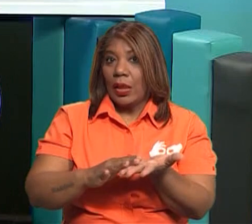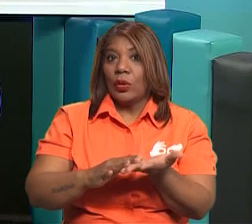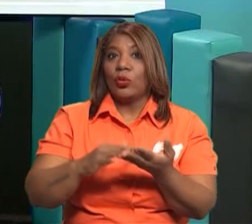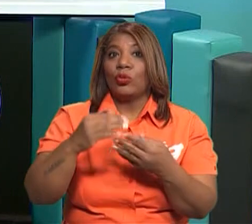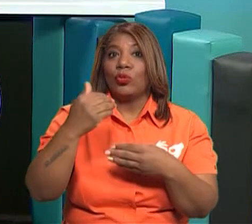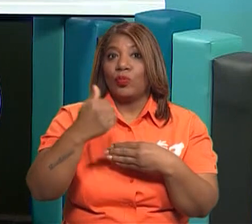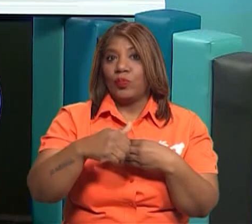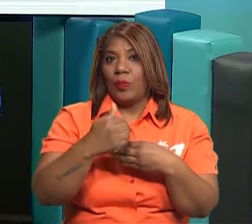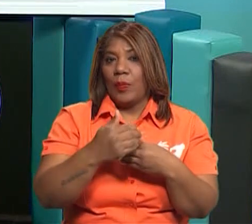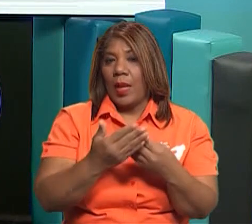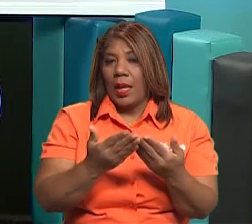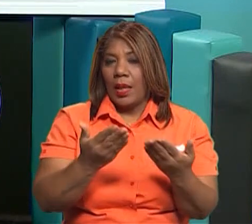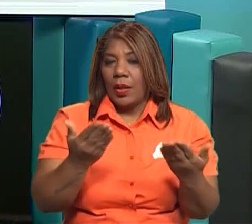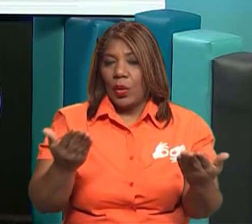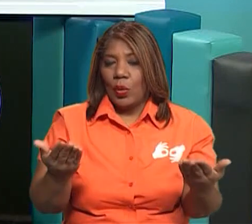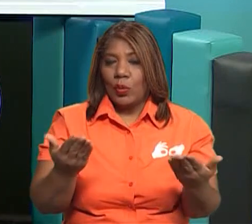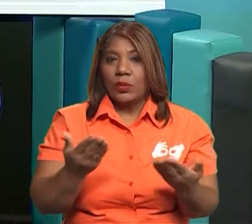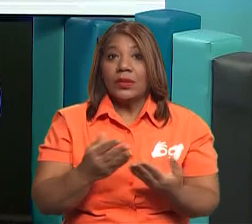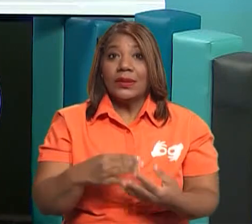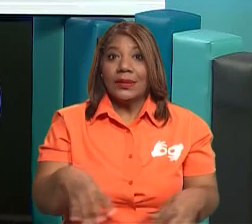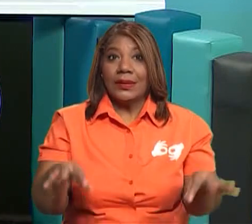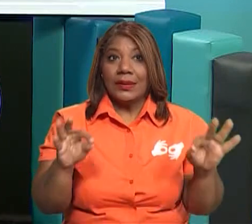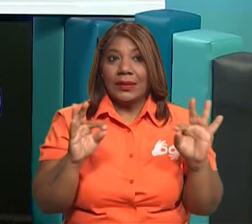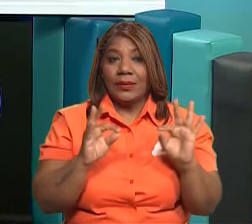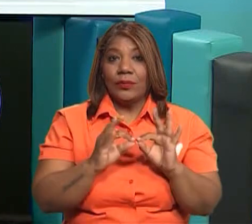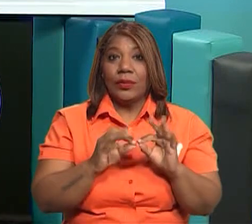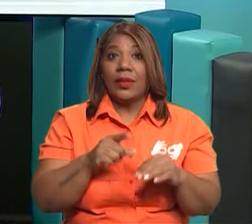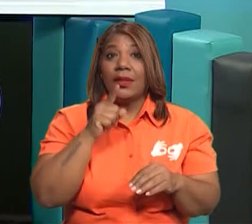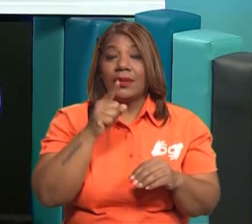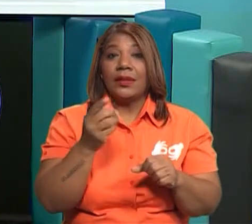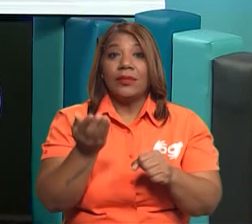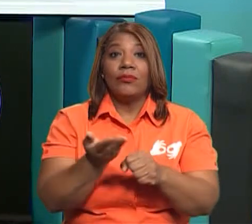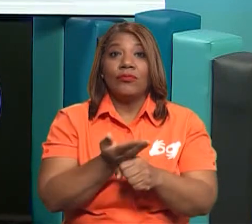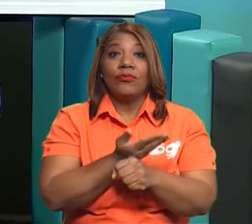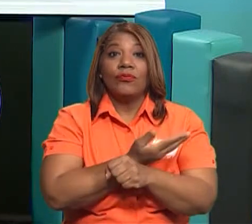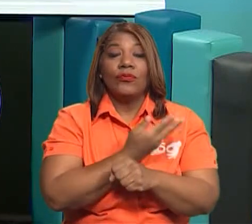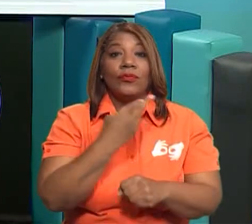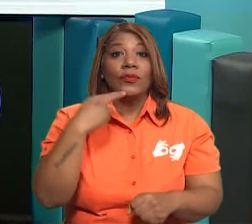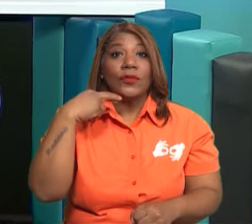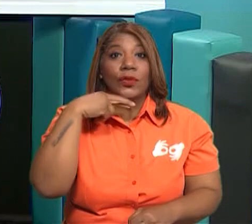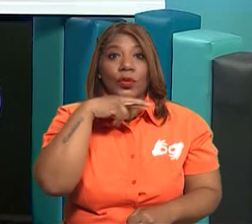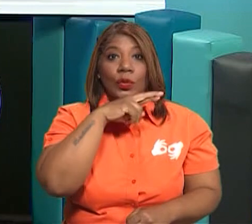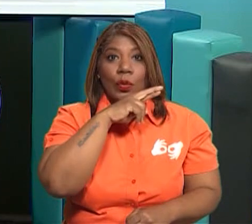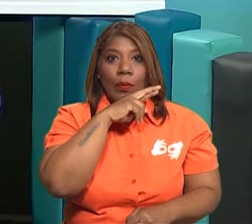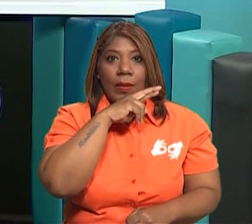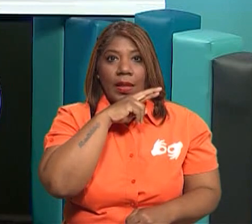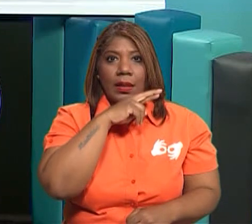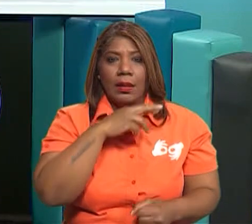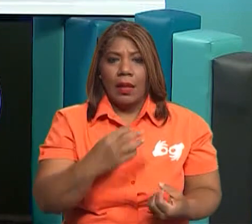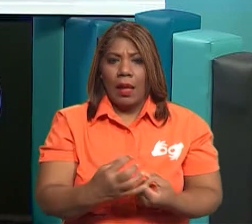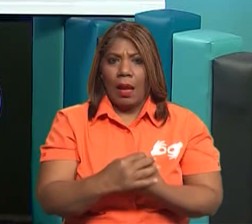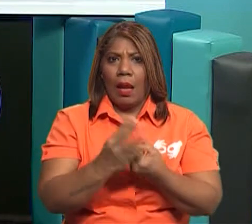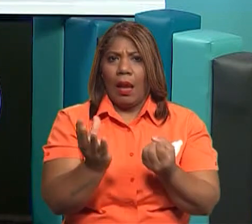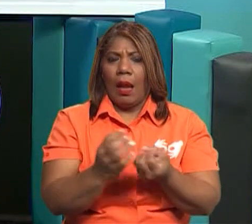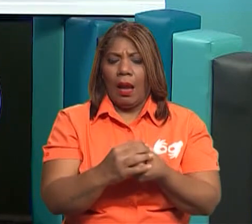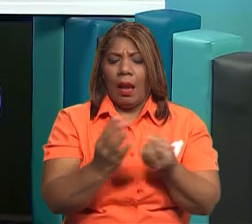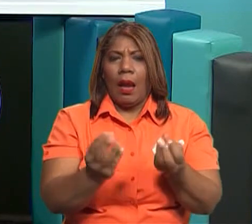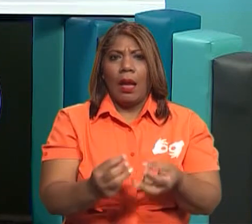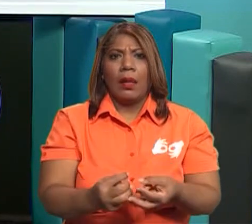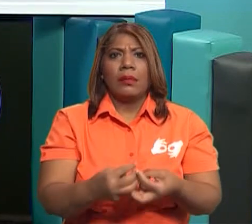Cuando mamá te da aquí tomate, ensalada y te da un pedazo de pollo, ¿qué comes tú primero?